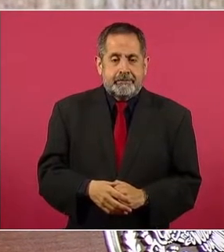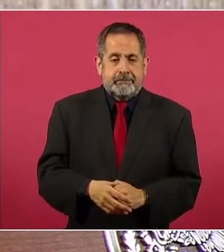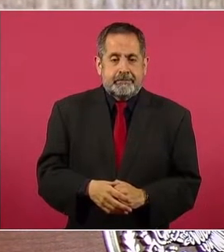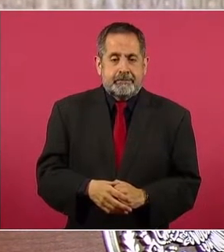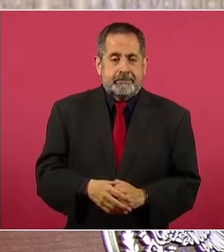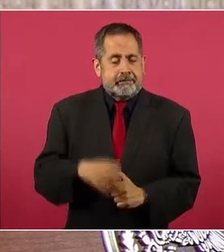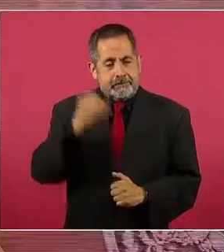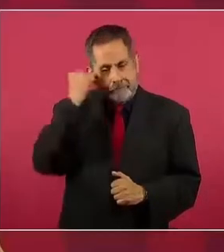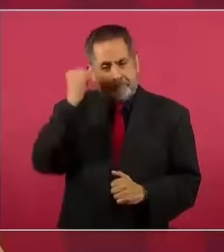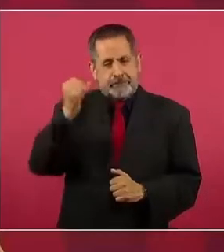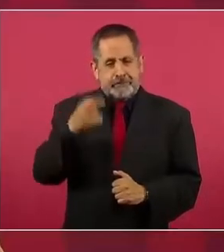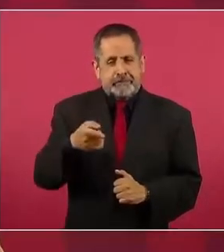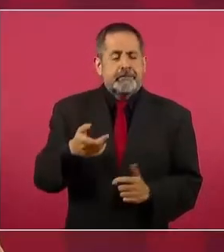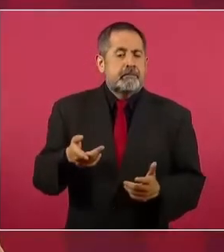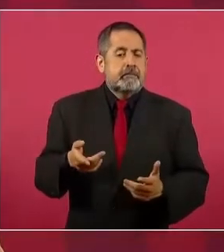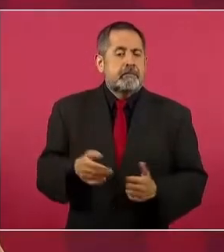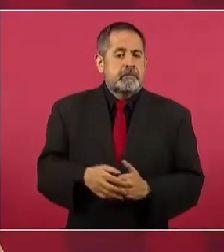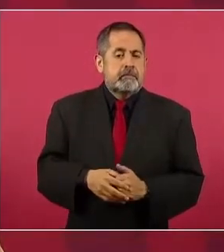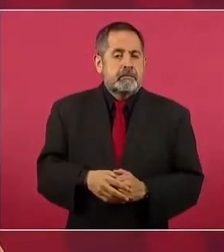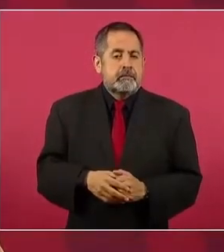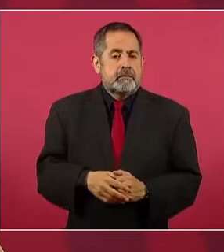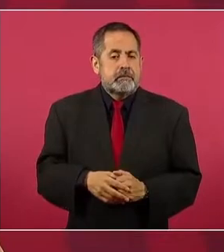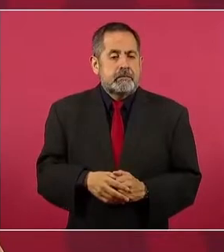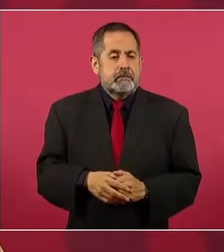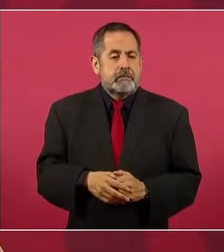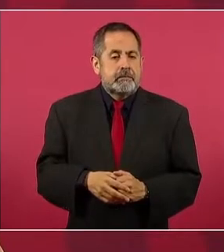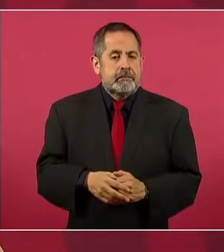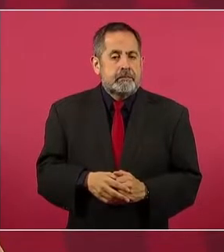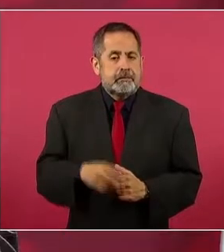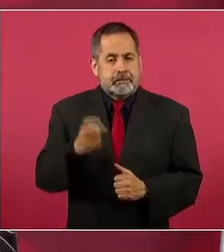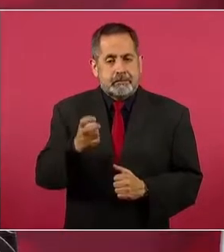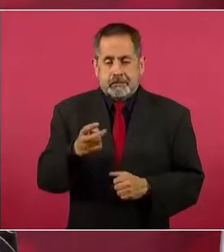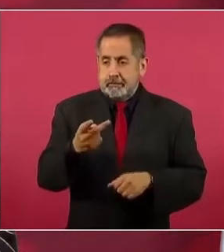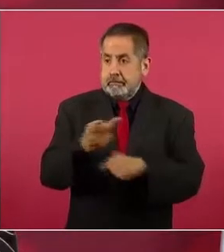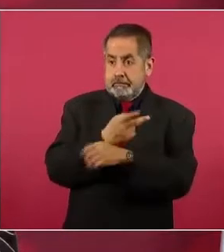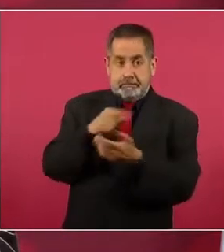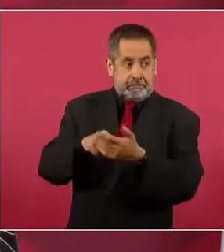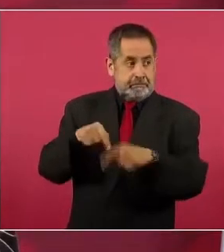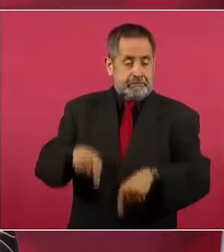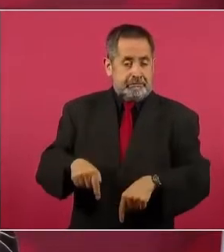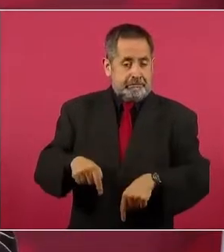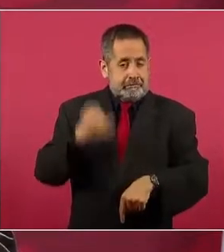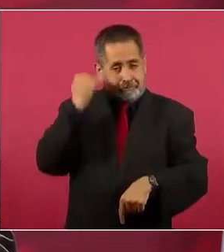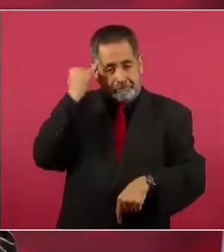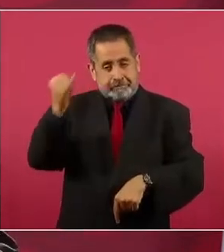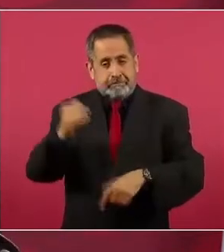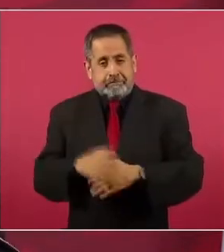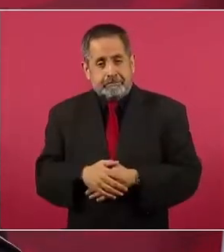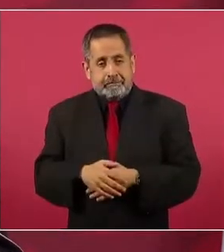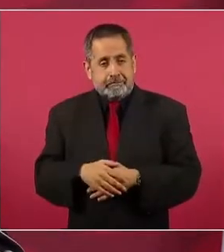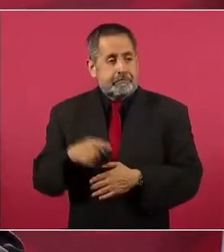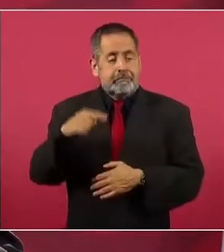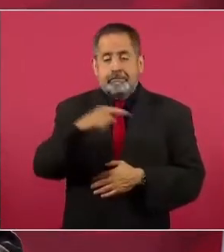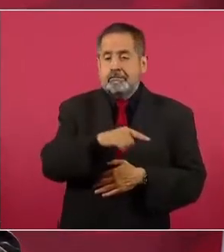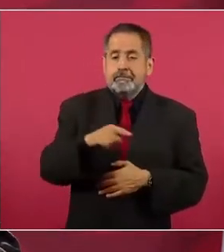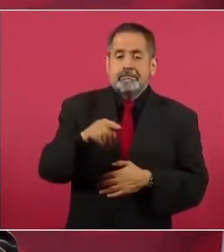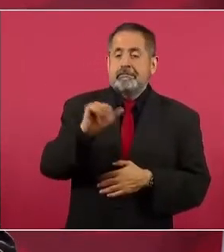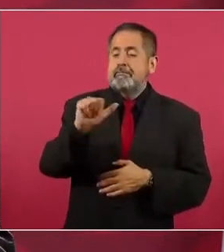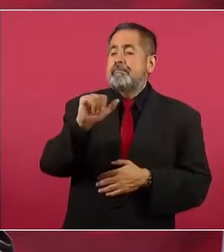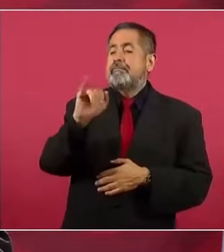Imagínense que eso pasa aquí, en el Felipe Ángeles,